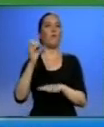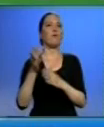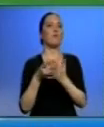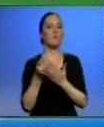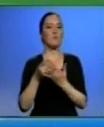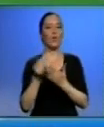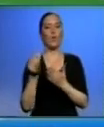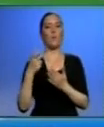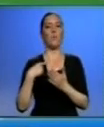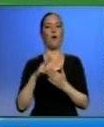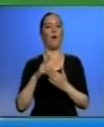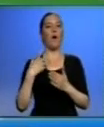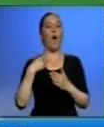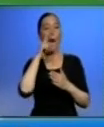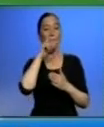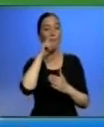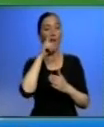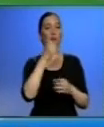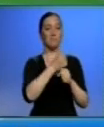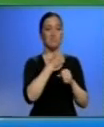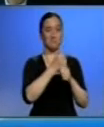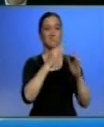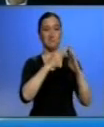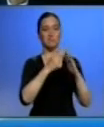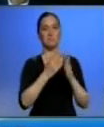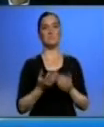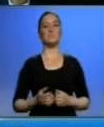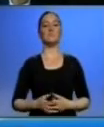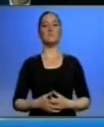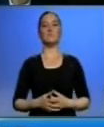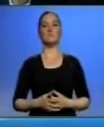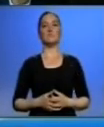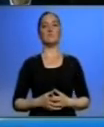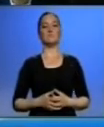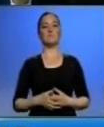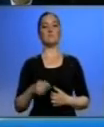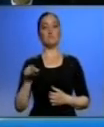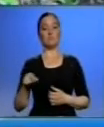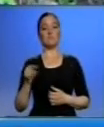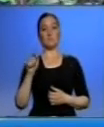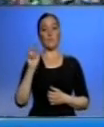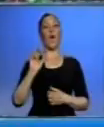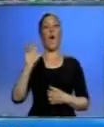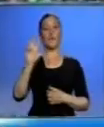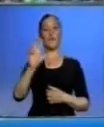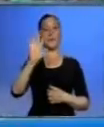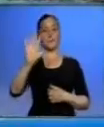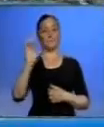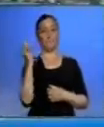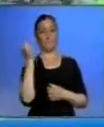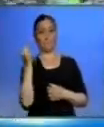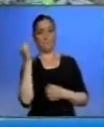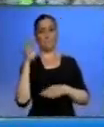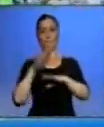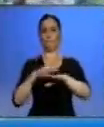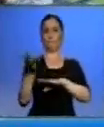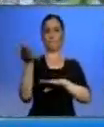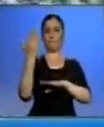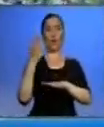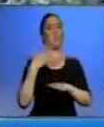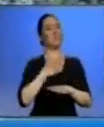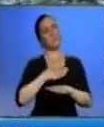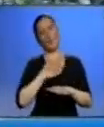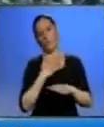domésticas, 170 para los trabajadores. El movimiento político llama a los ciudadanos a evitar provocaciones y la confrontación